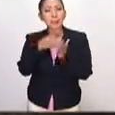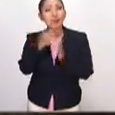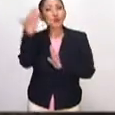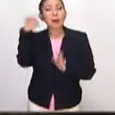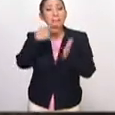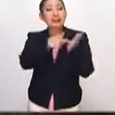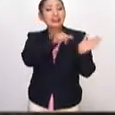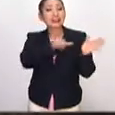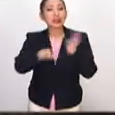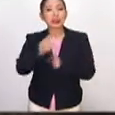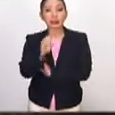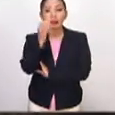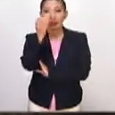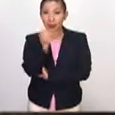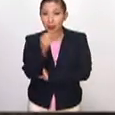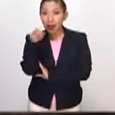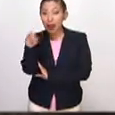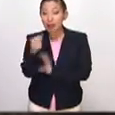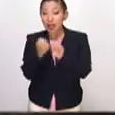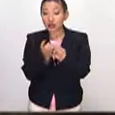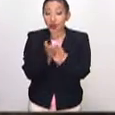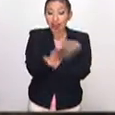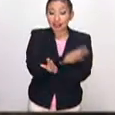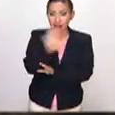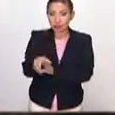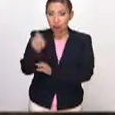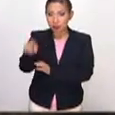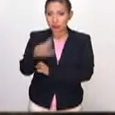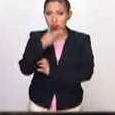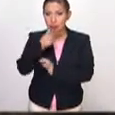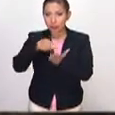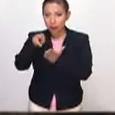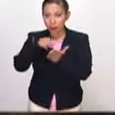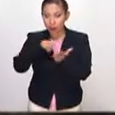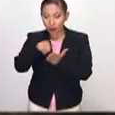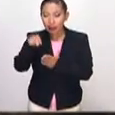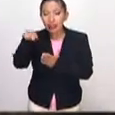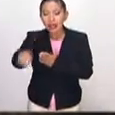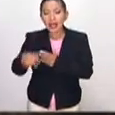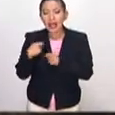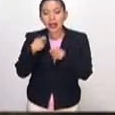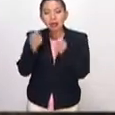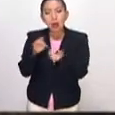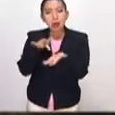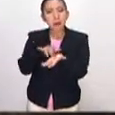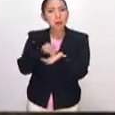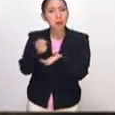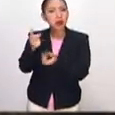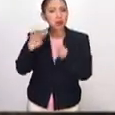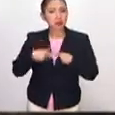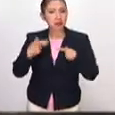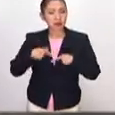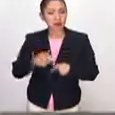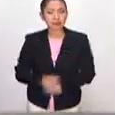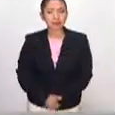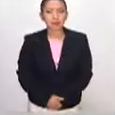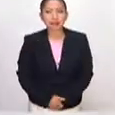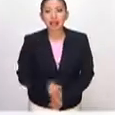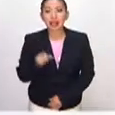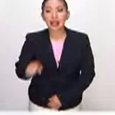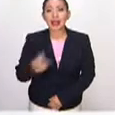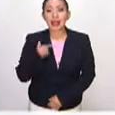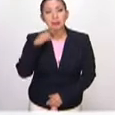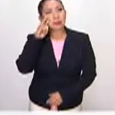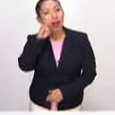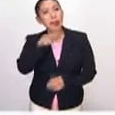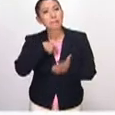pintada en 1639, un año antes de la muerte del artista, quien recibió poca ayuda de sus ayudantes. La escena de